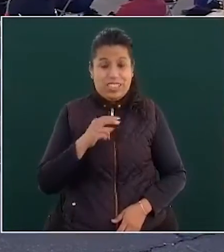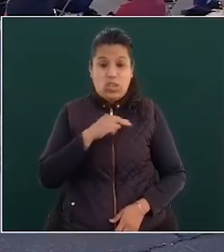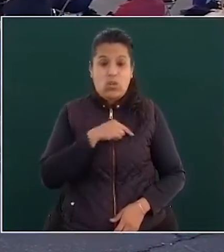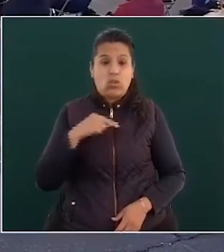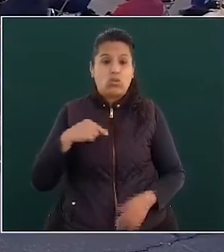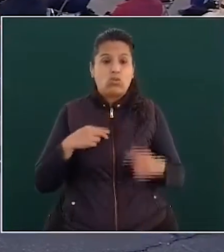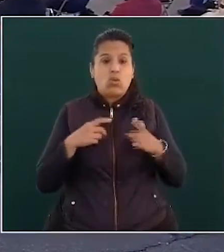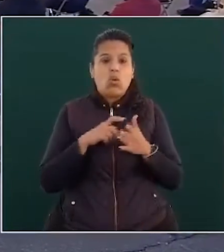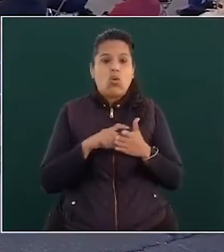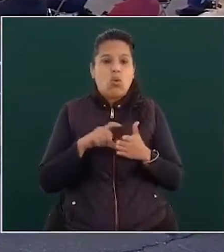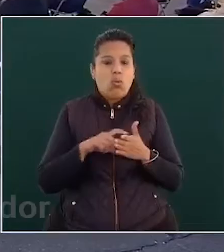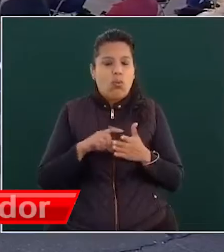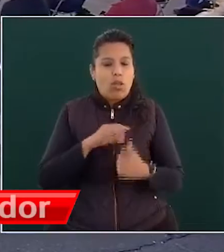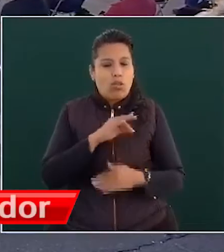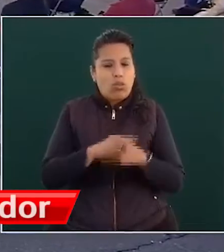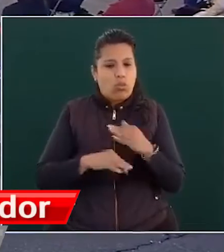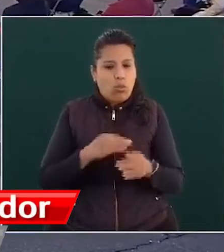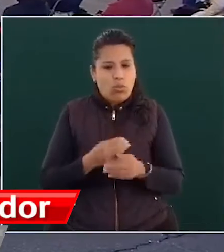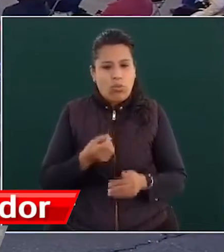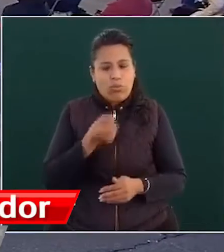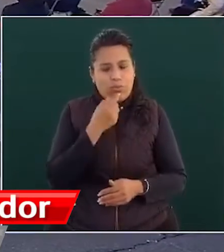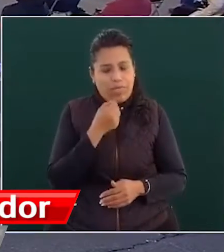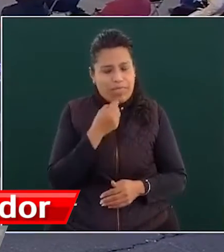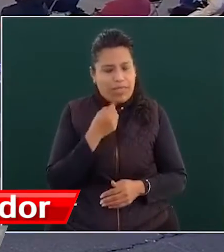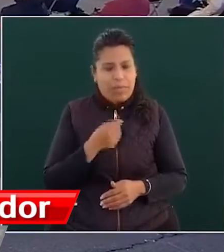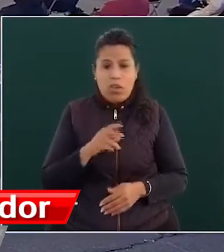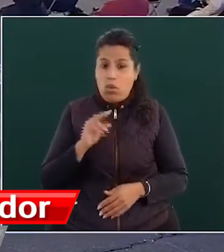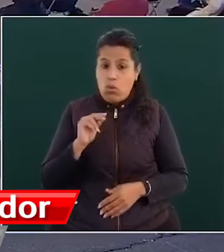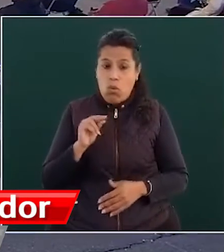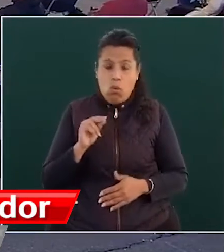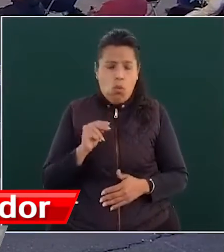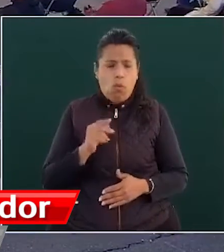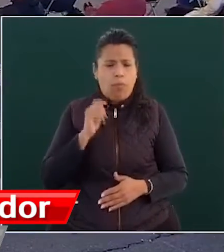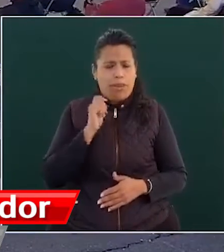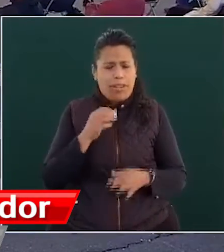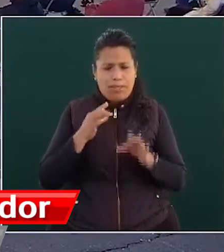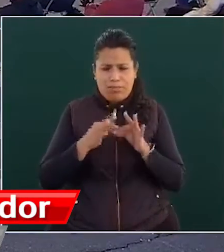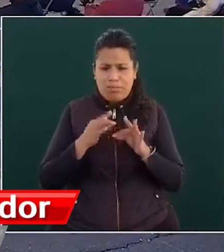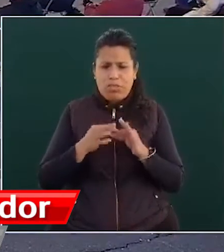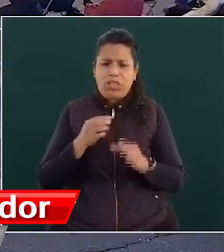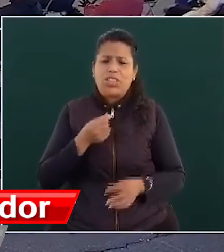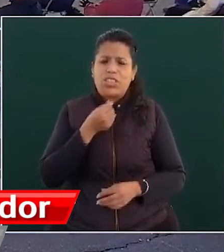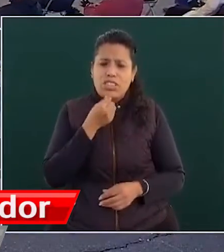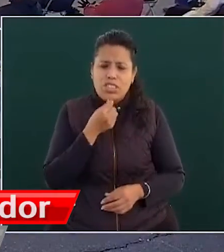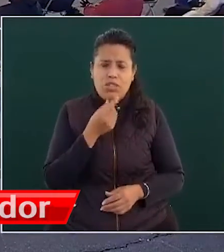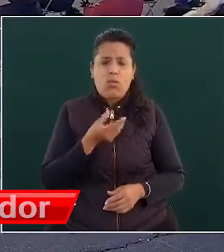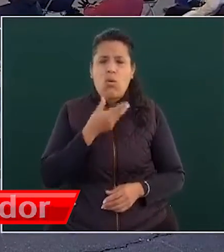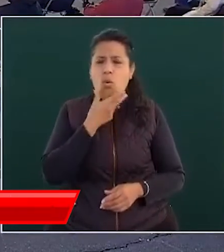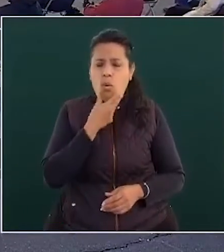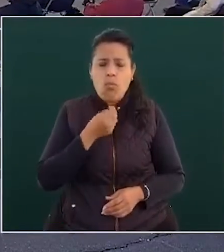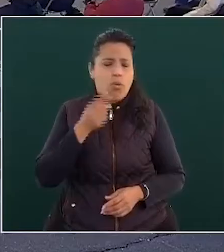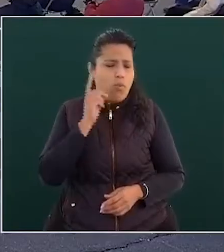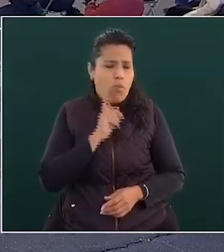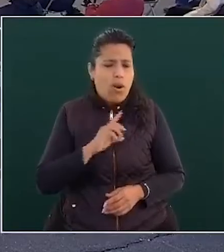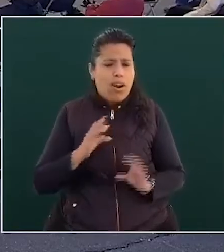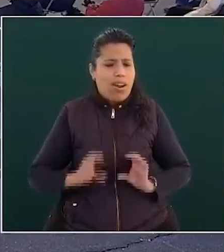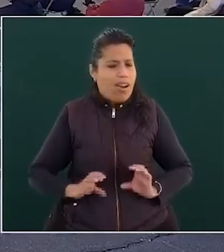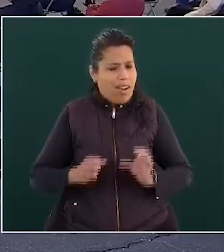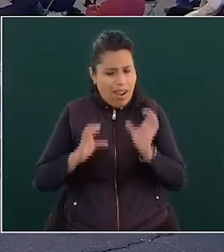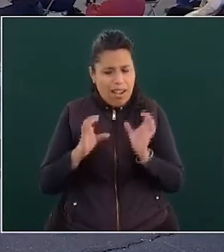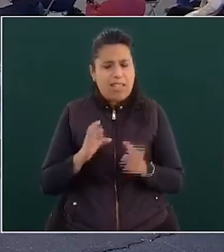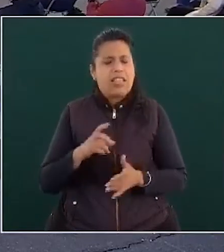todos los medicamentos y no van a faltar medicamentos para niñas, niños con cáncer. Estamos